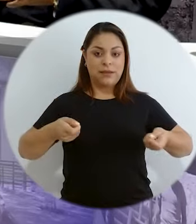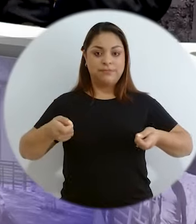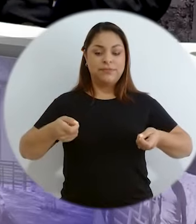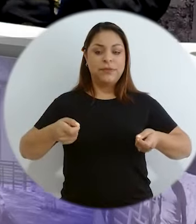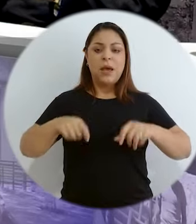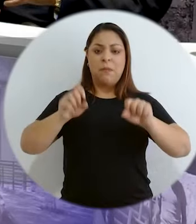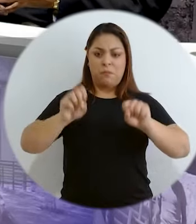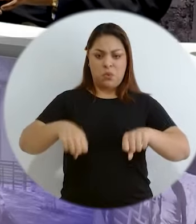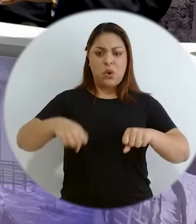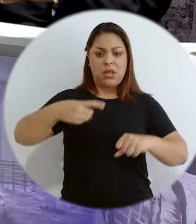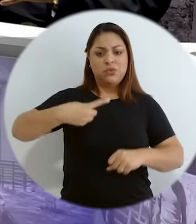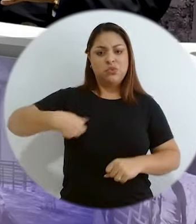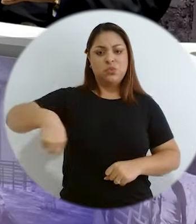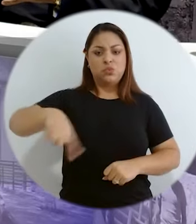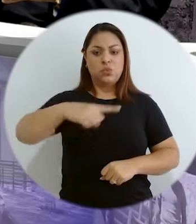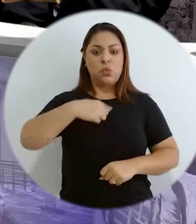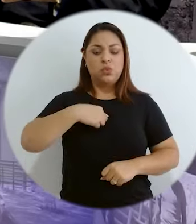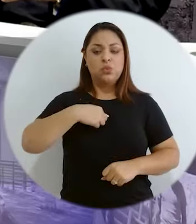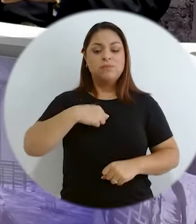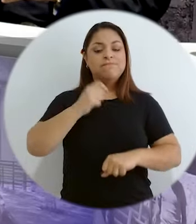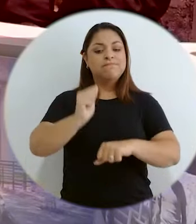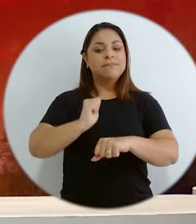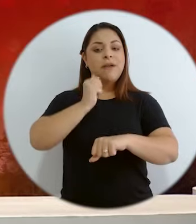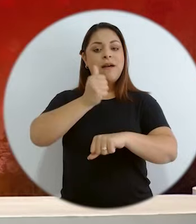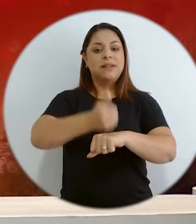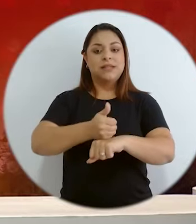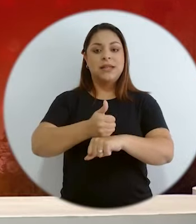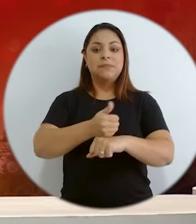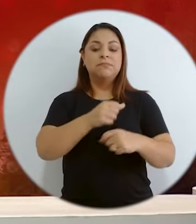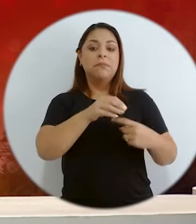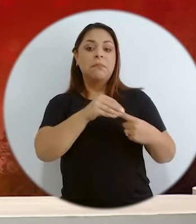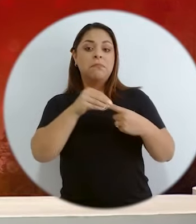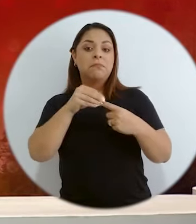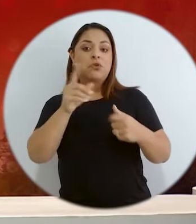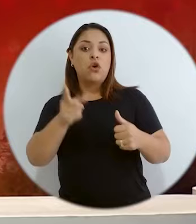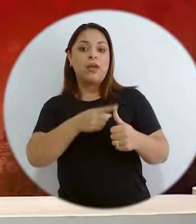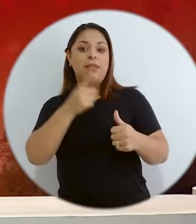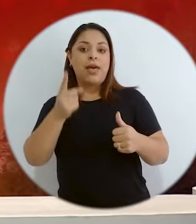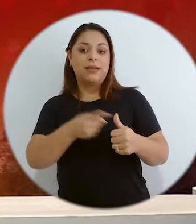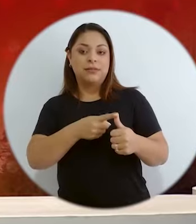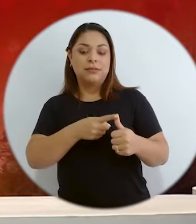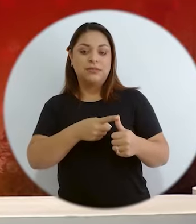gobernabilidad, podemos nosotros establecer esas prioridades